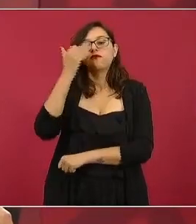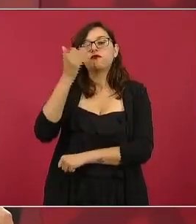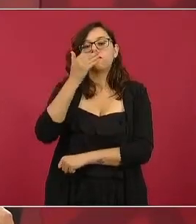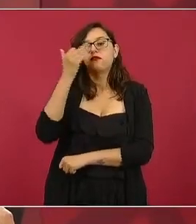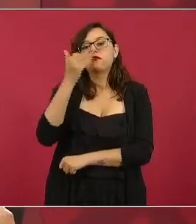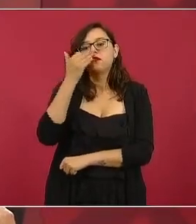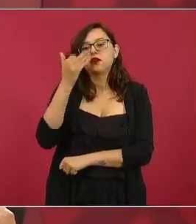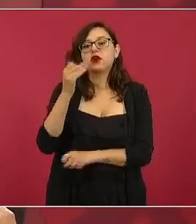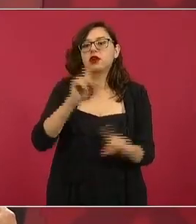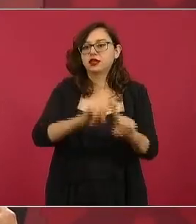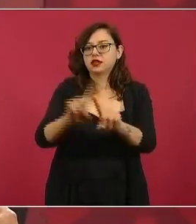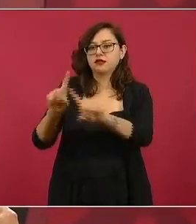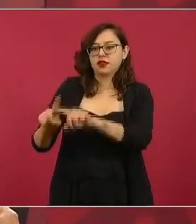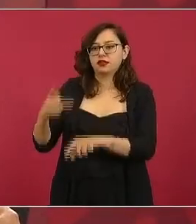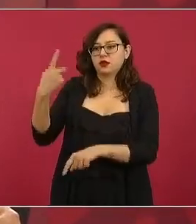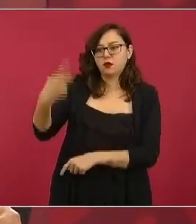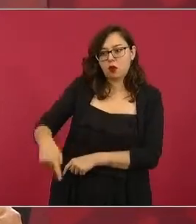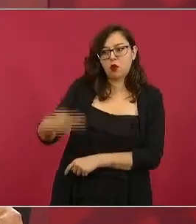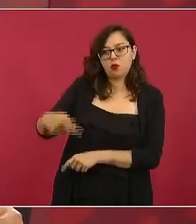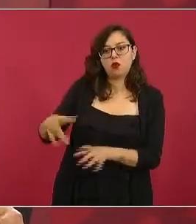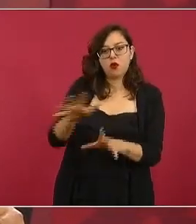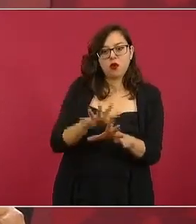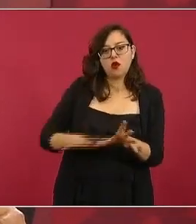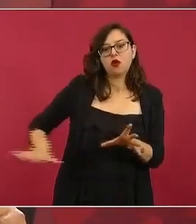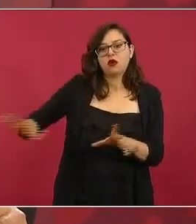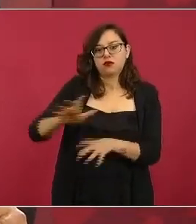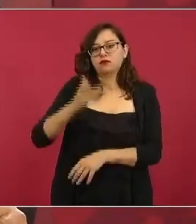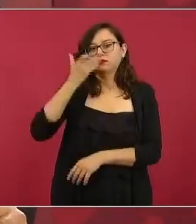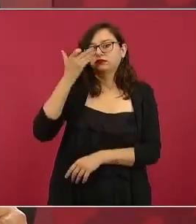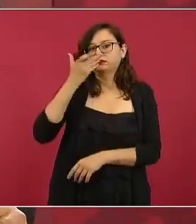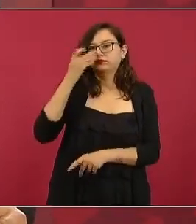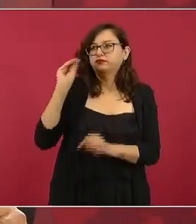guayacán maculís flamboyán